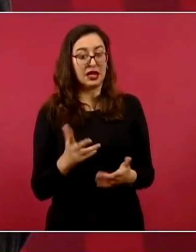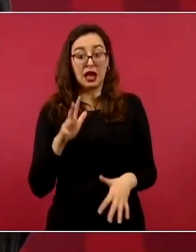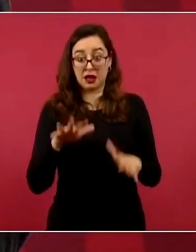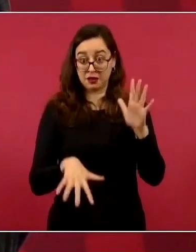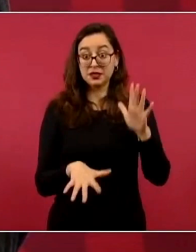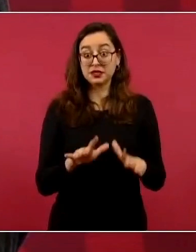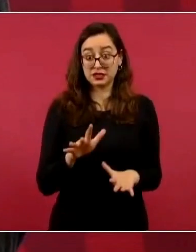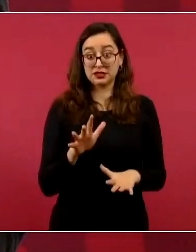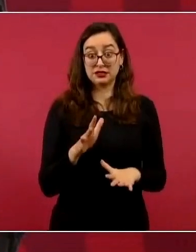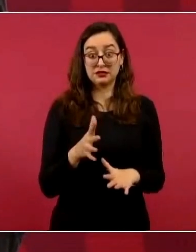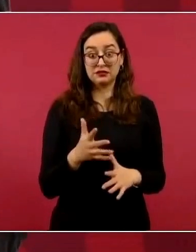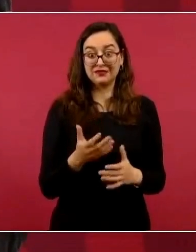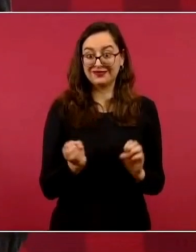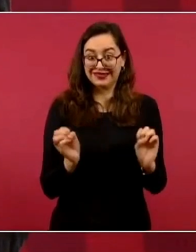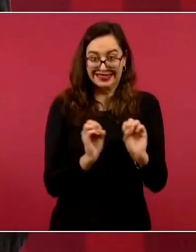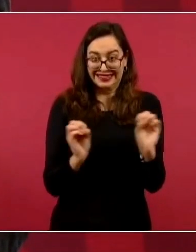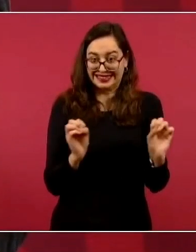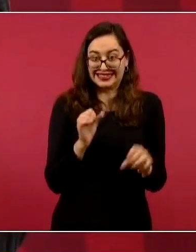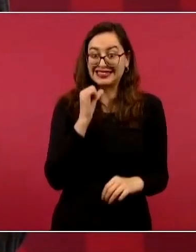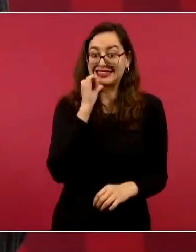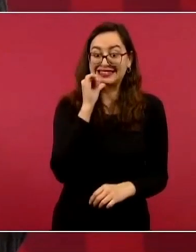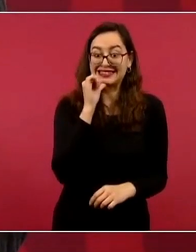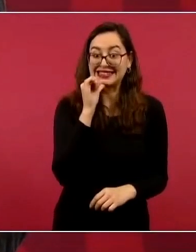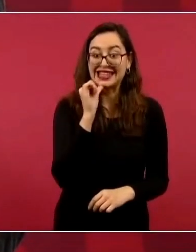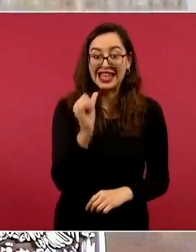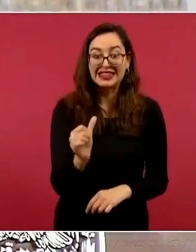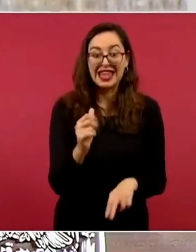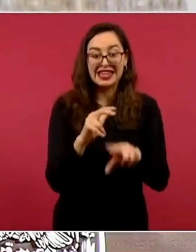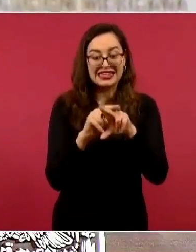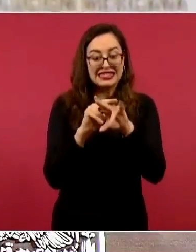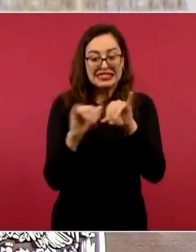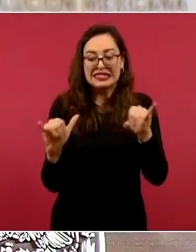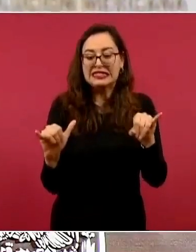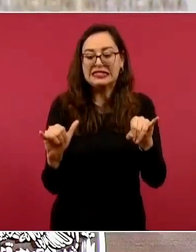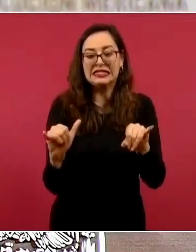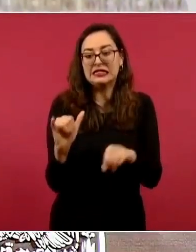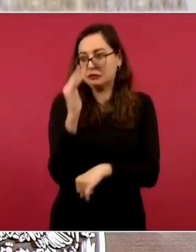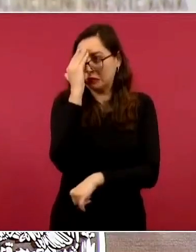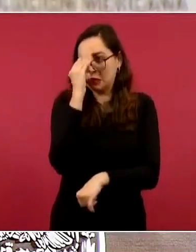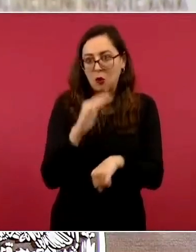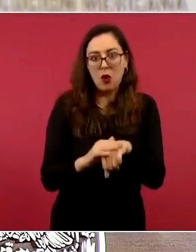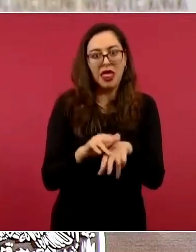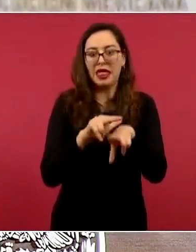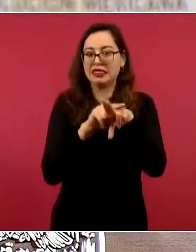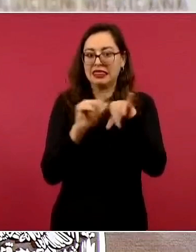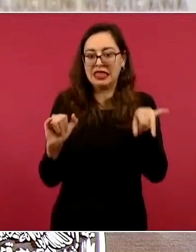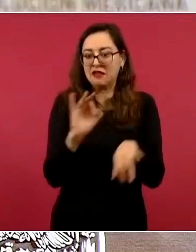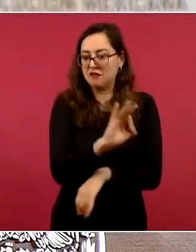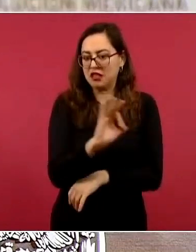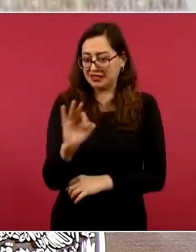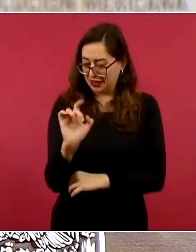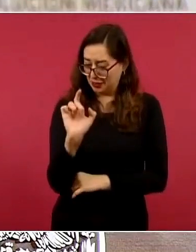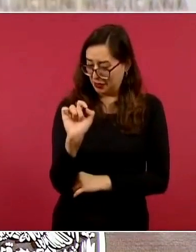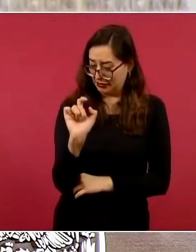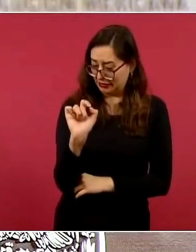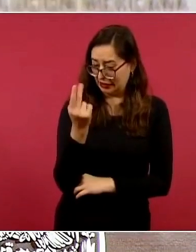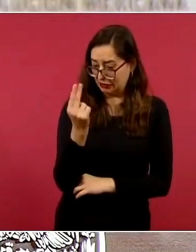que no hubo desfiles el 20 de noviembre,